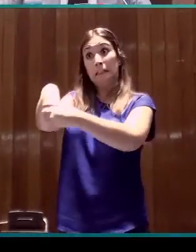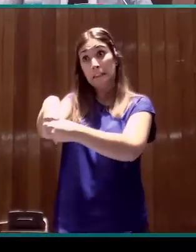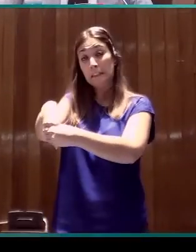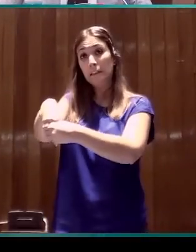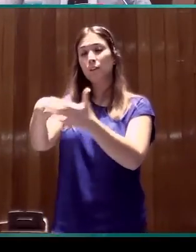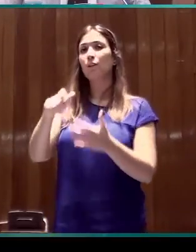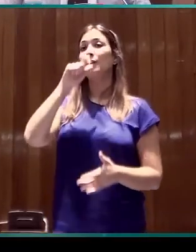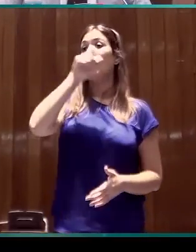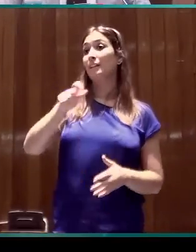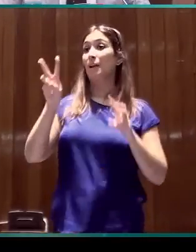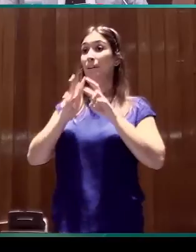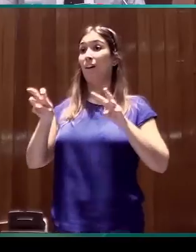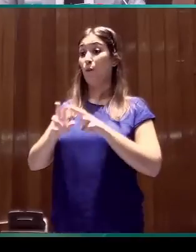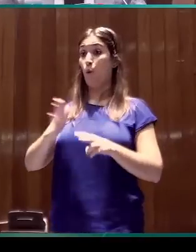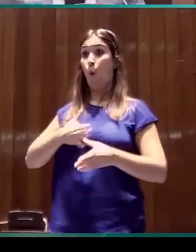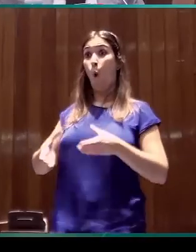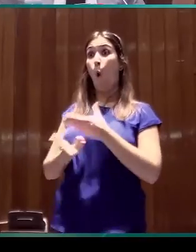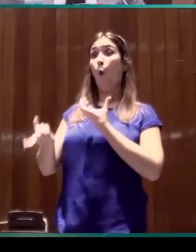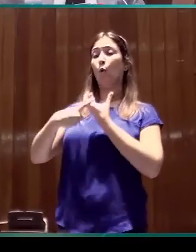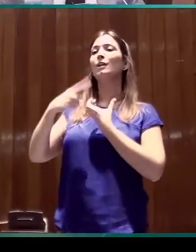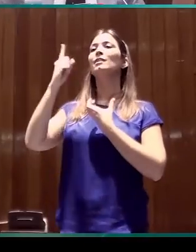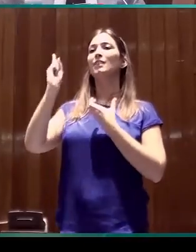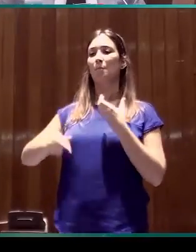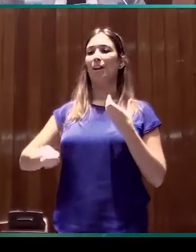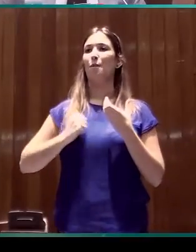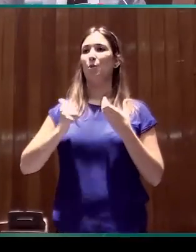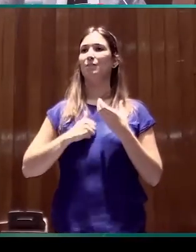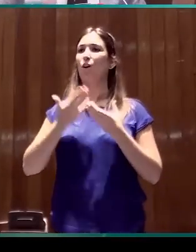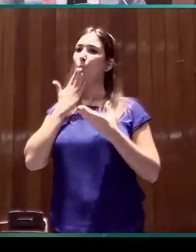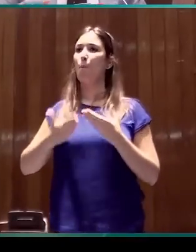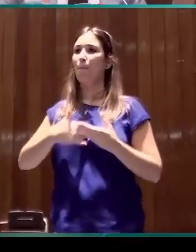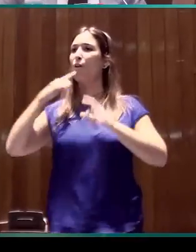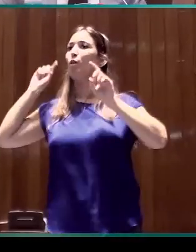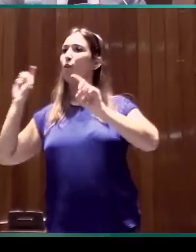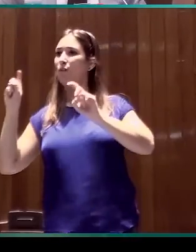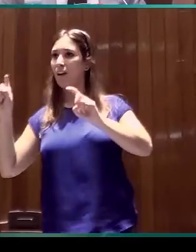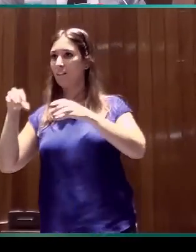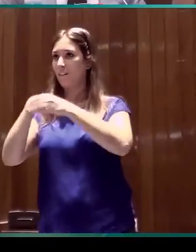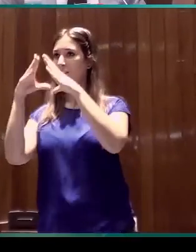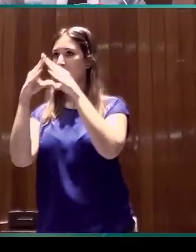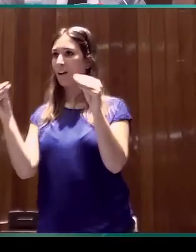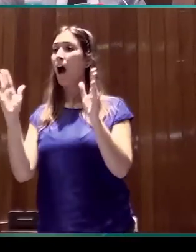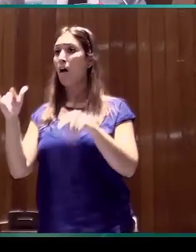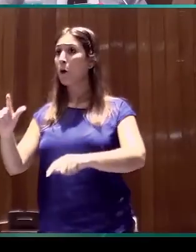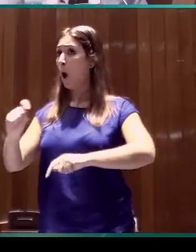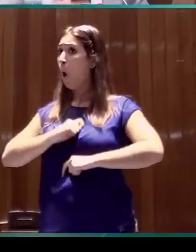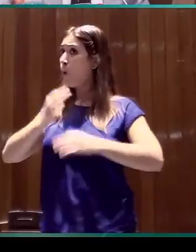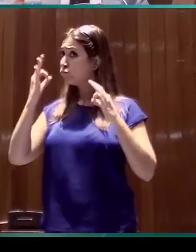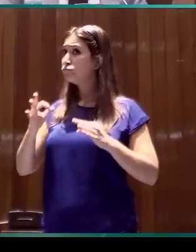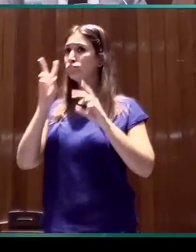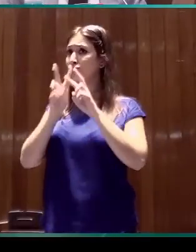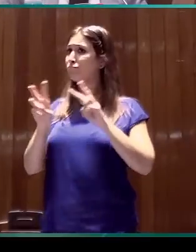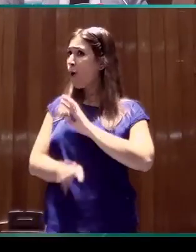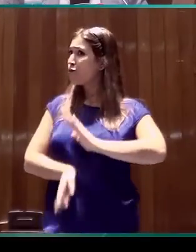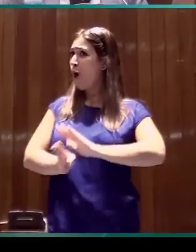los investigadores que estamos en el grupo también participamos de esa actividad docente que nos permite potenciar la investigación